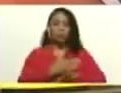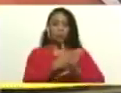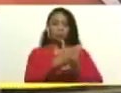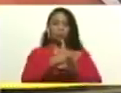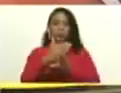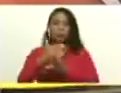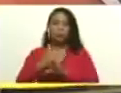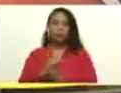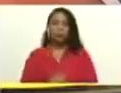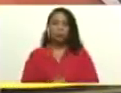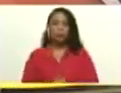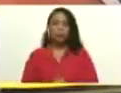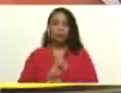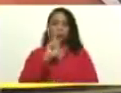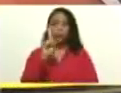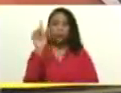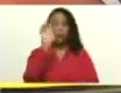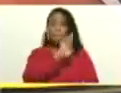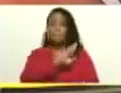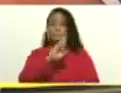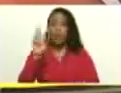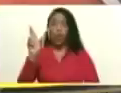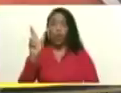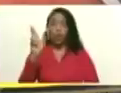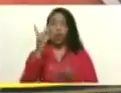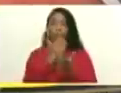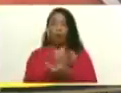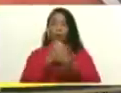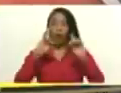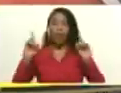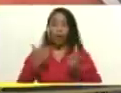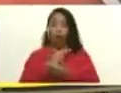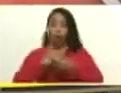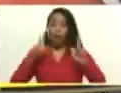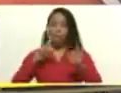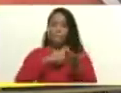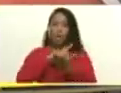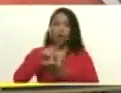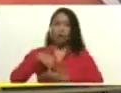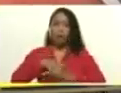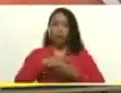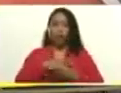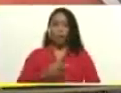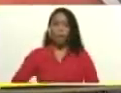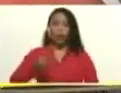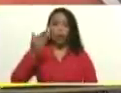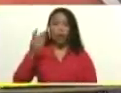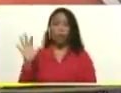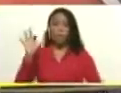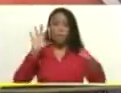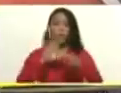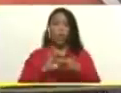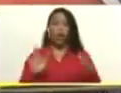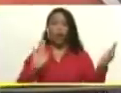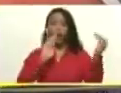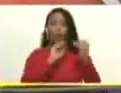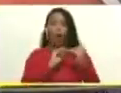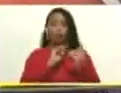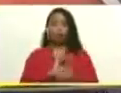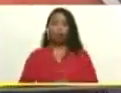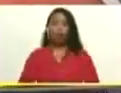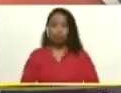de una República democrática, libre, participativa, protagónica, unida, igualitaria.